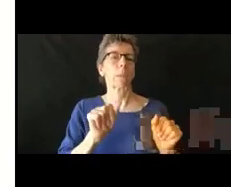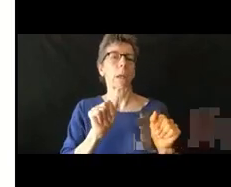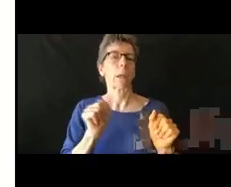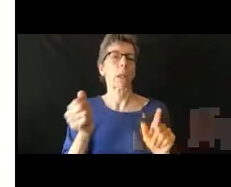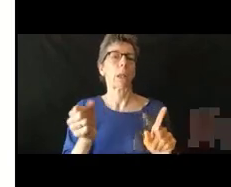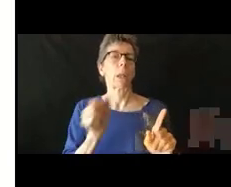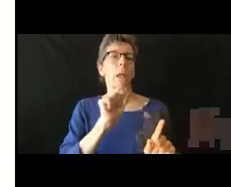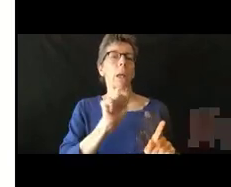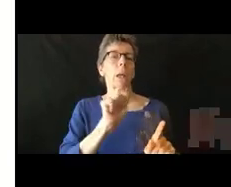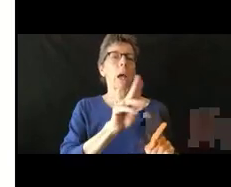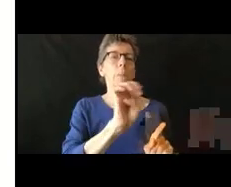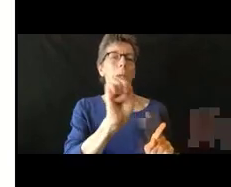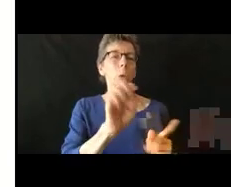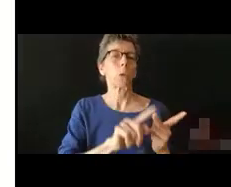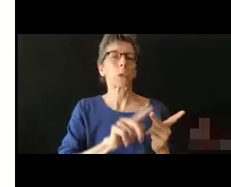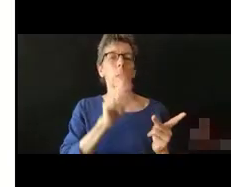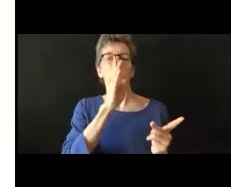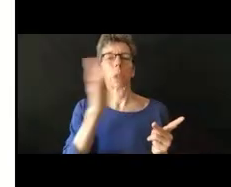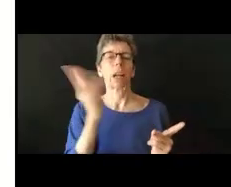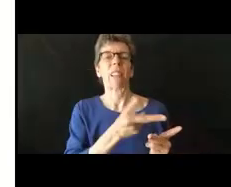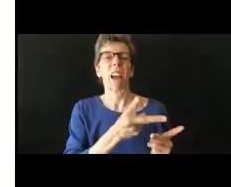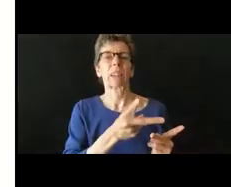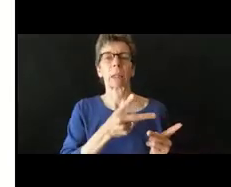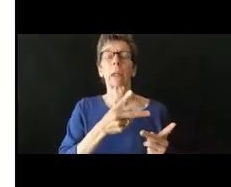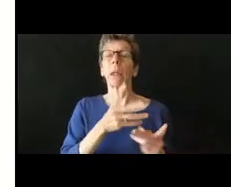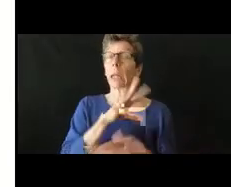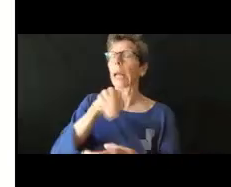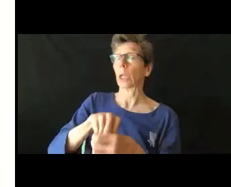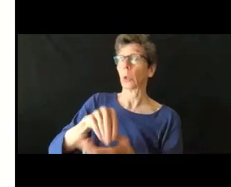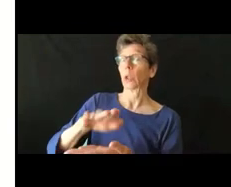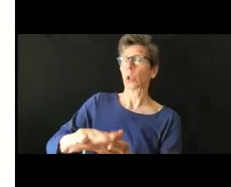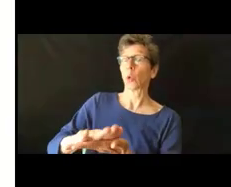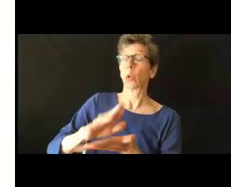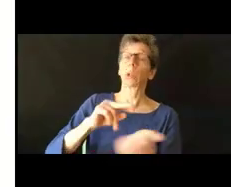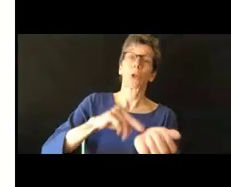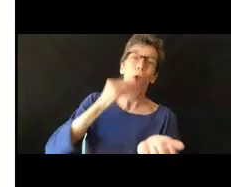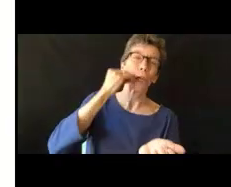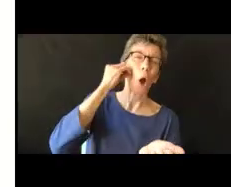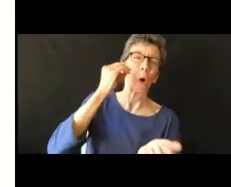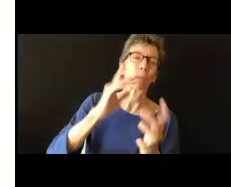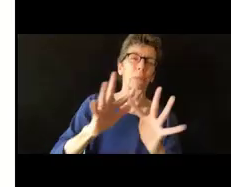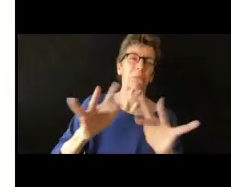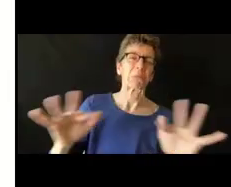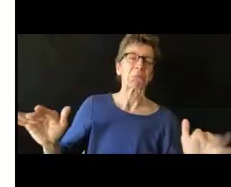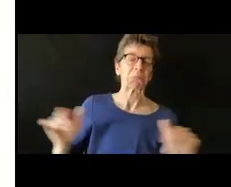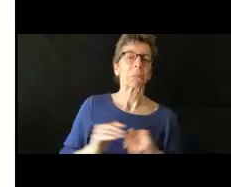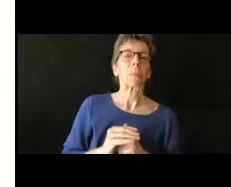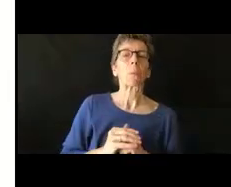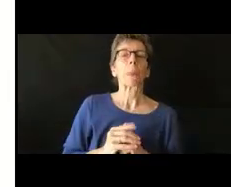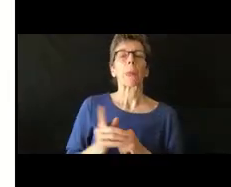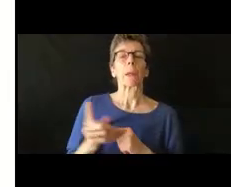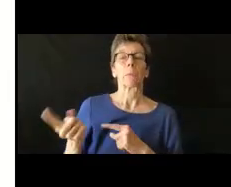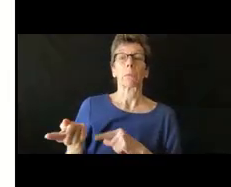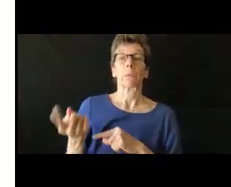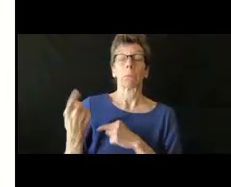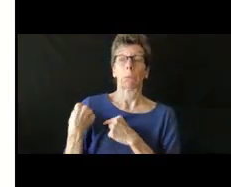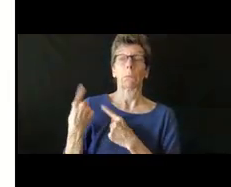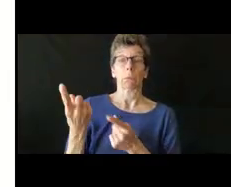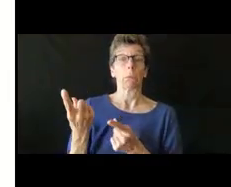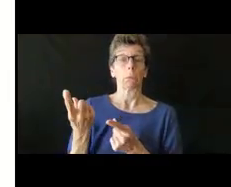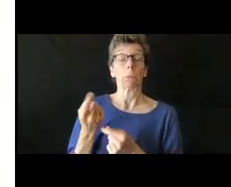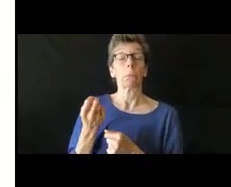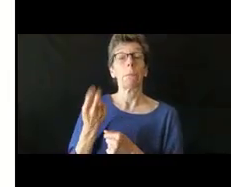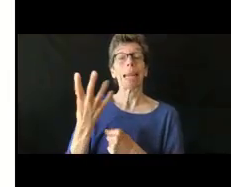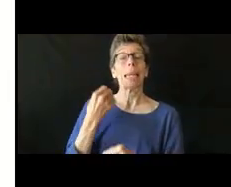las escuelas. Podemos investigar y monitorear las escuelas. Entonces, en las últimas décadas, no